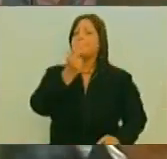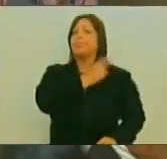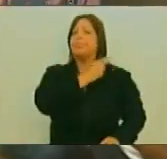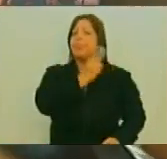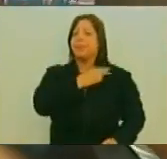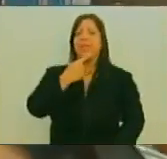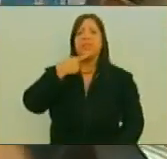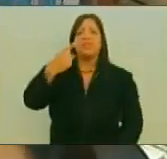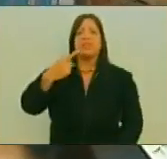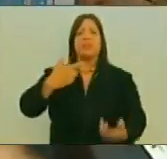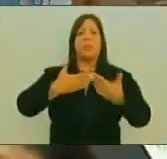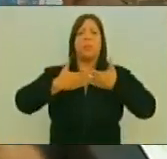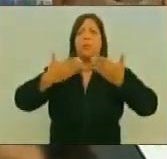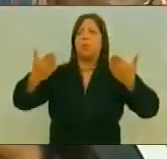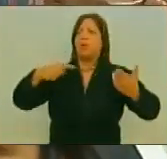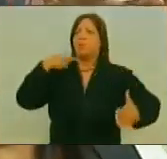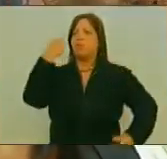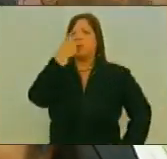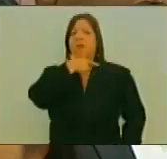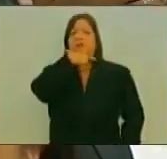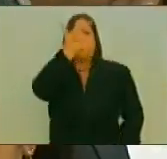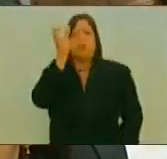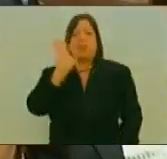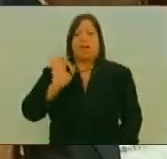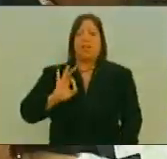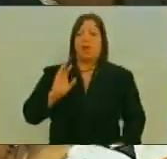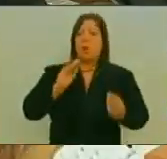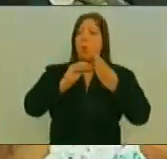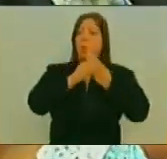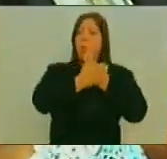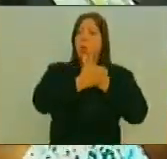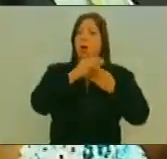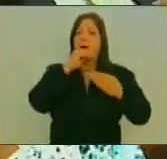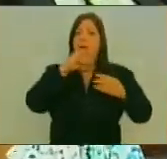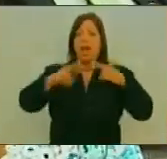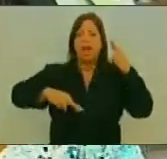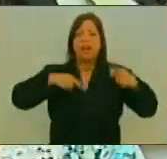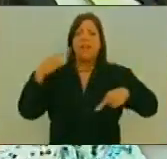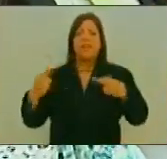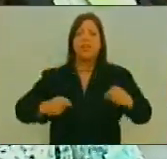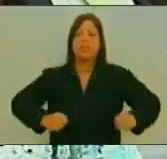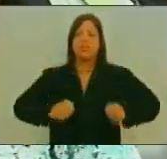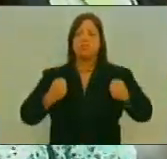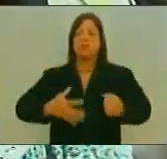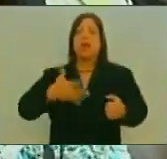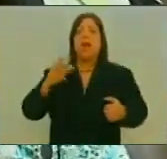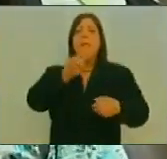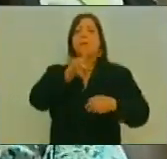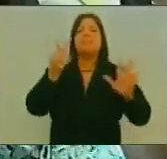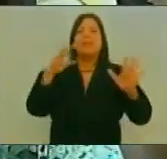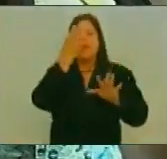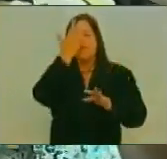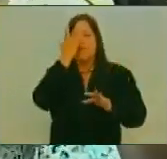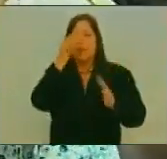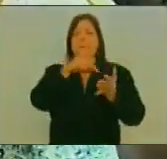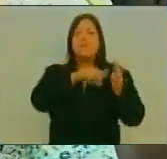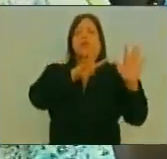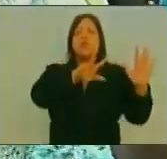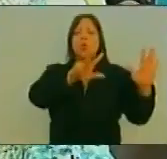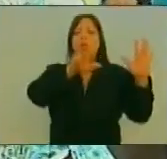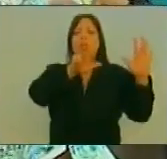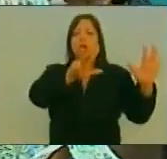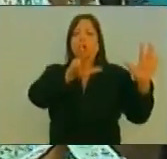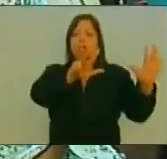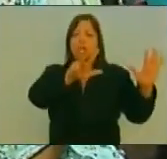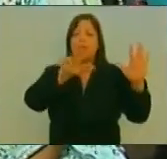Decir Públicamente Y sin ninguna vergüenza Que ocultaban La rebelión De nuestro pueblo Aquel 27 de febrero De 1989